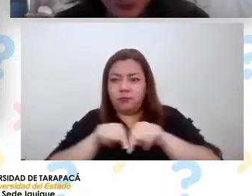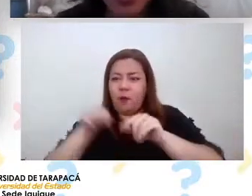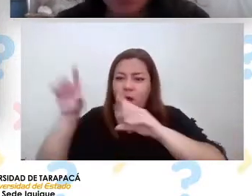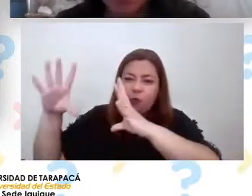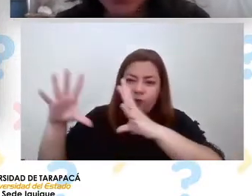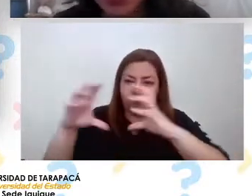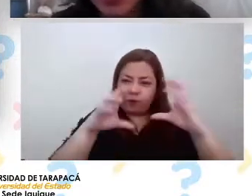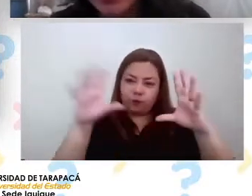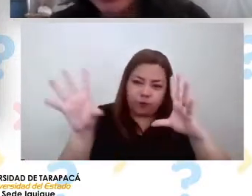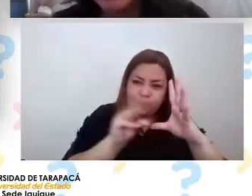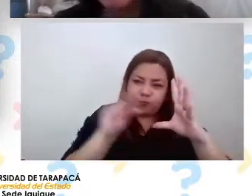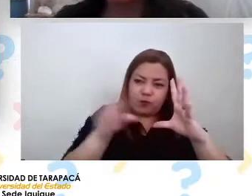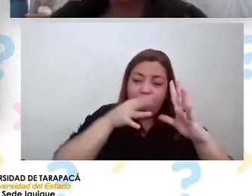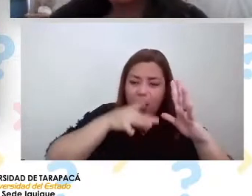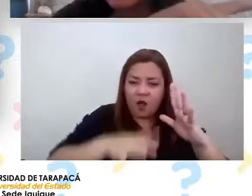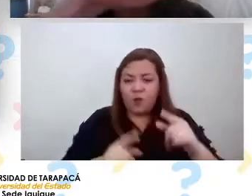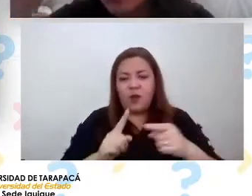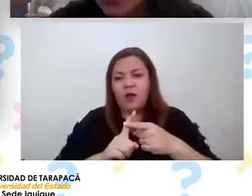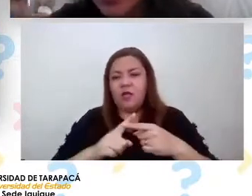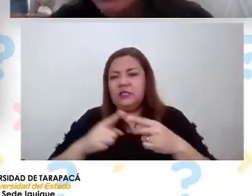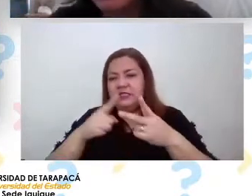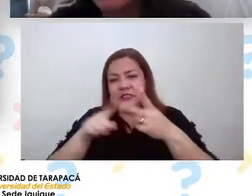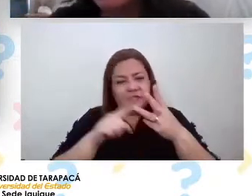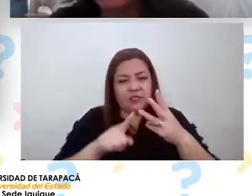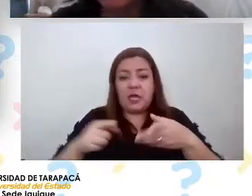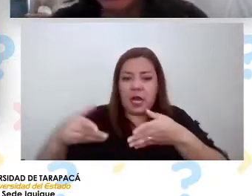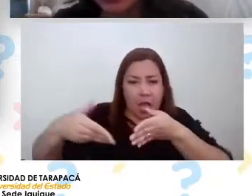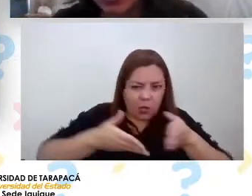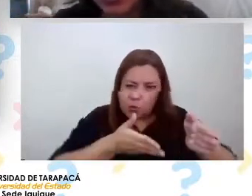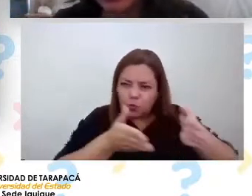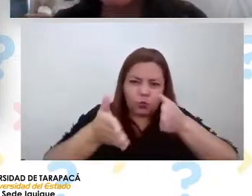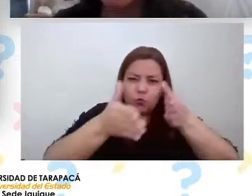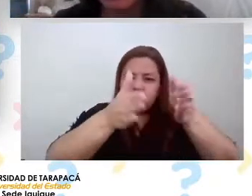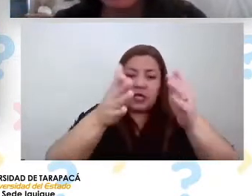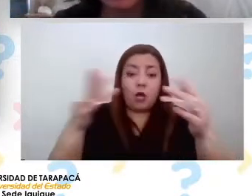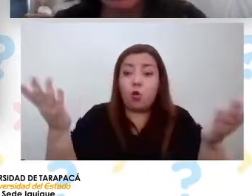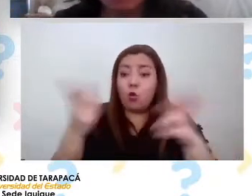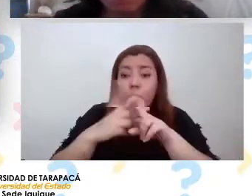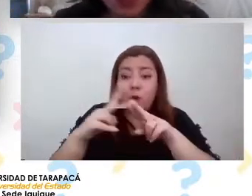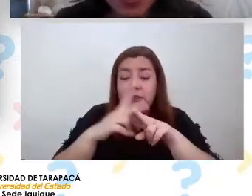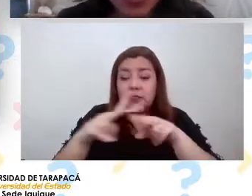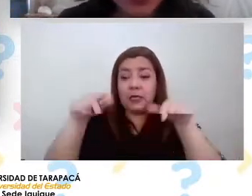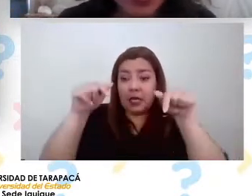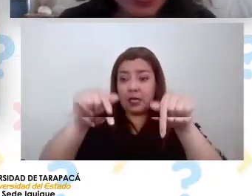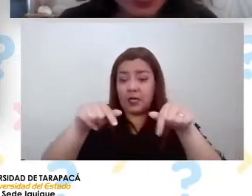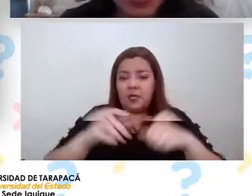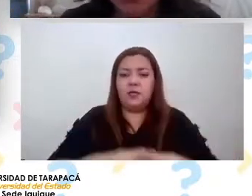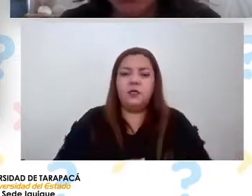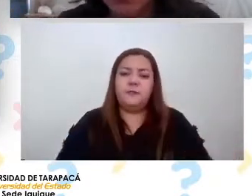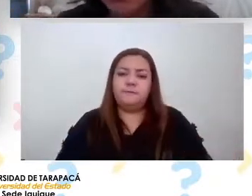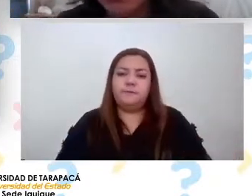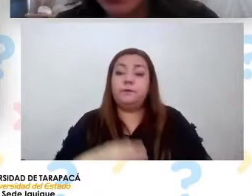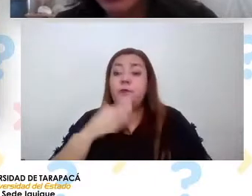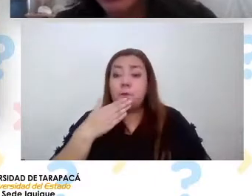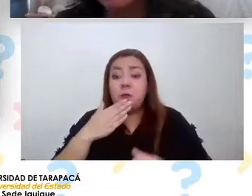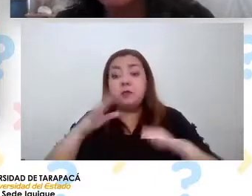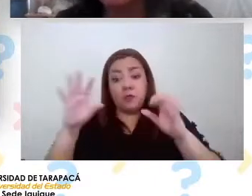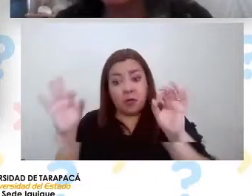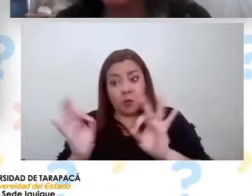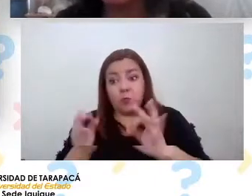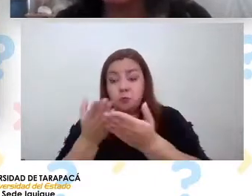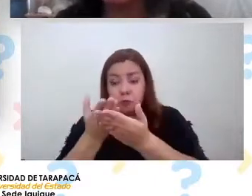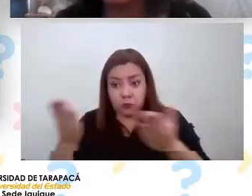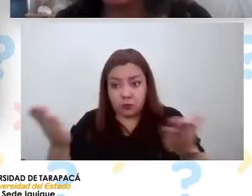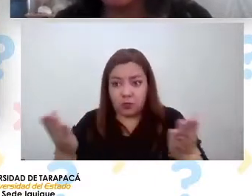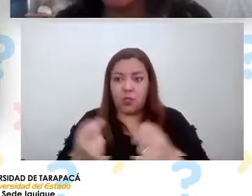biodiversidad la ruta cómo realizar esta ruta está aquí en el oasis así que se las recomiendo y si la quieren